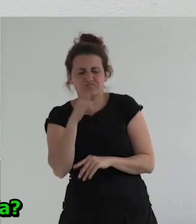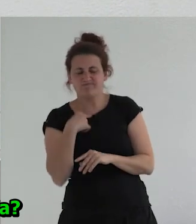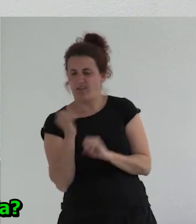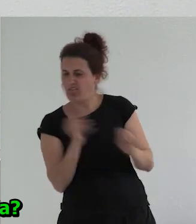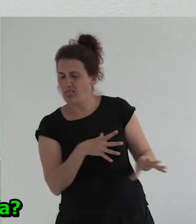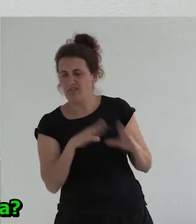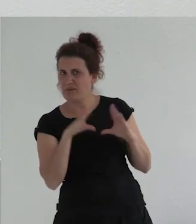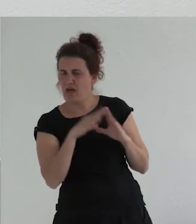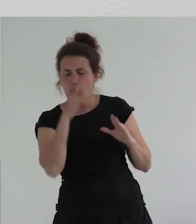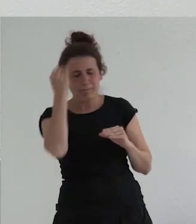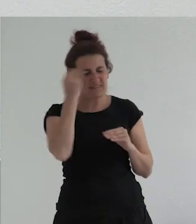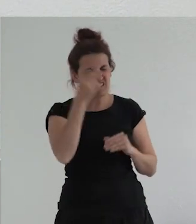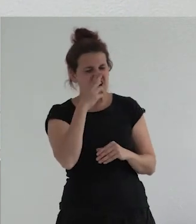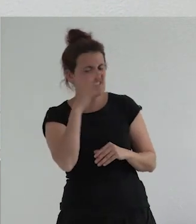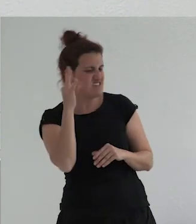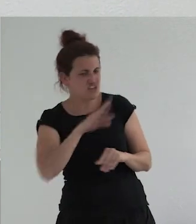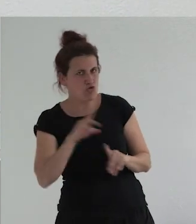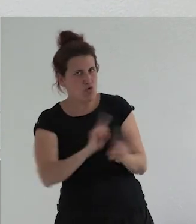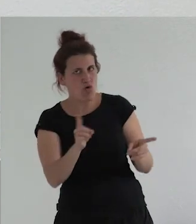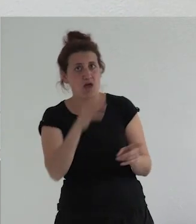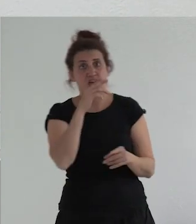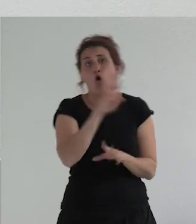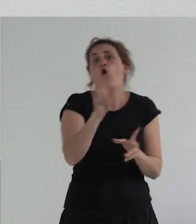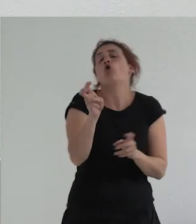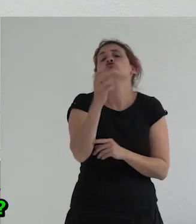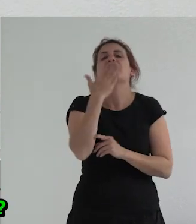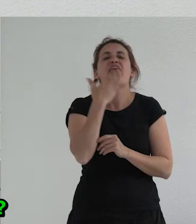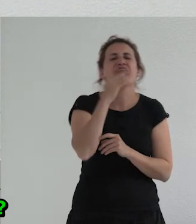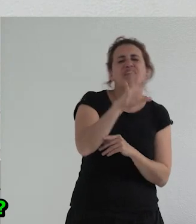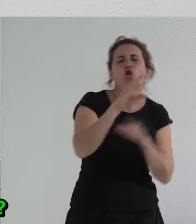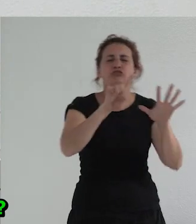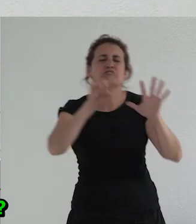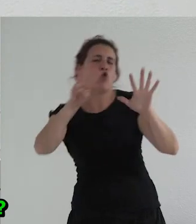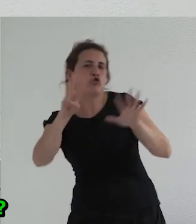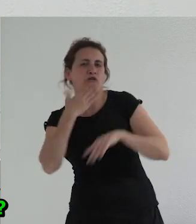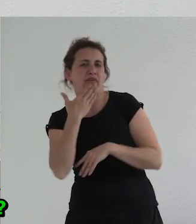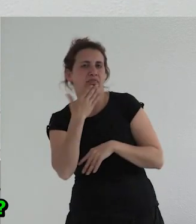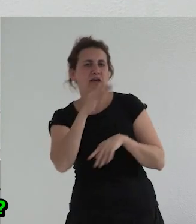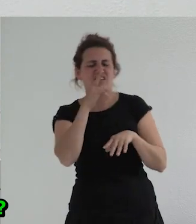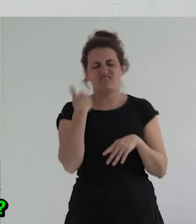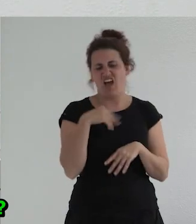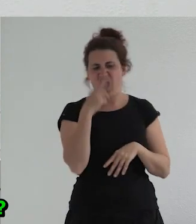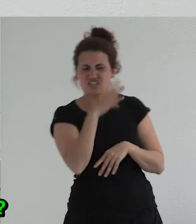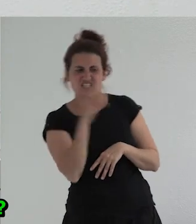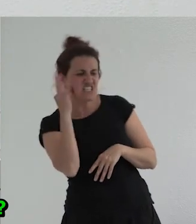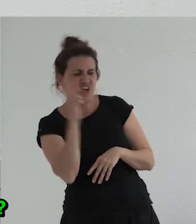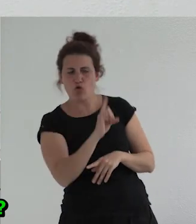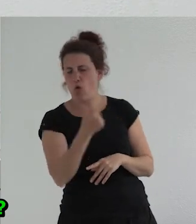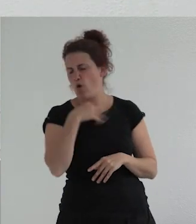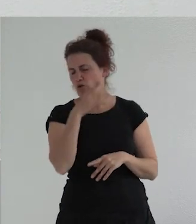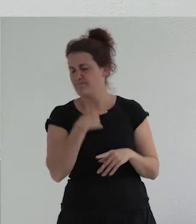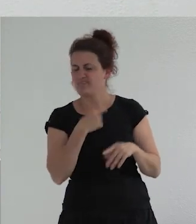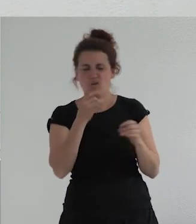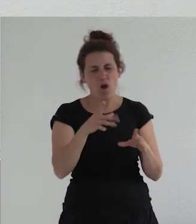creen que eso es ser un niño y de todos esos niños que entre los cinco seis siete ocho empiezan ya esto es de niñas ya no lo hago ya no bailo porque esto es de niñas esto no